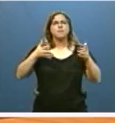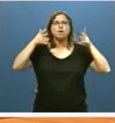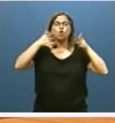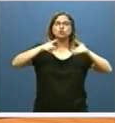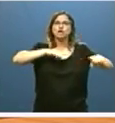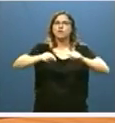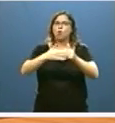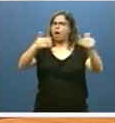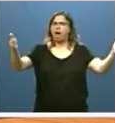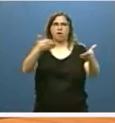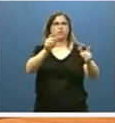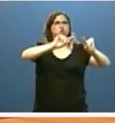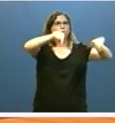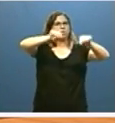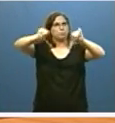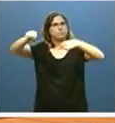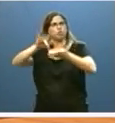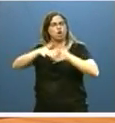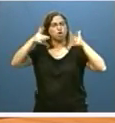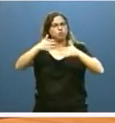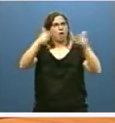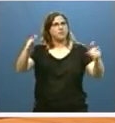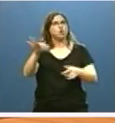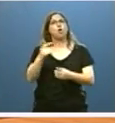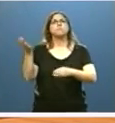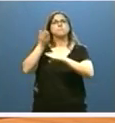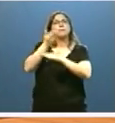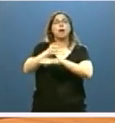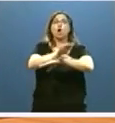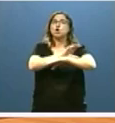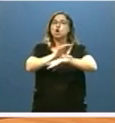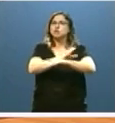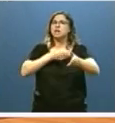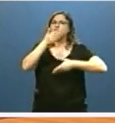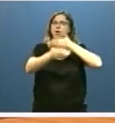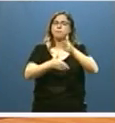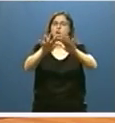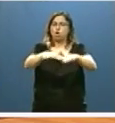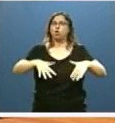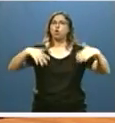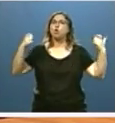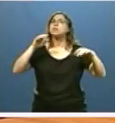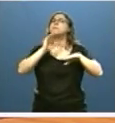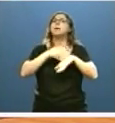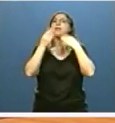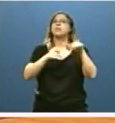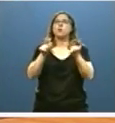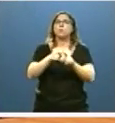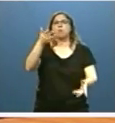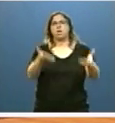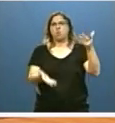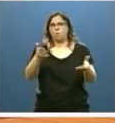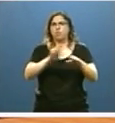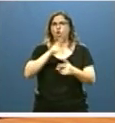abiertos en las distintas provincias. O la comparecencia de los consejeros ante estas Cortes para hacer una evaluación